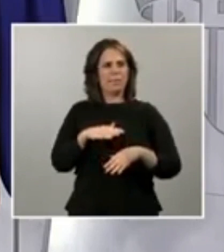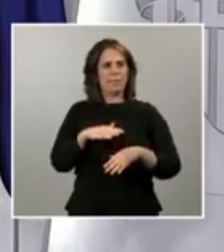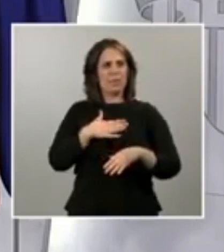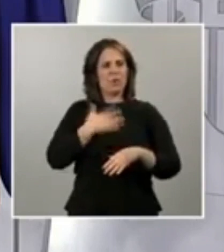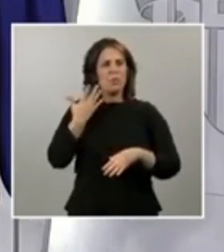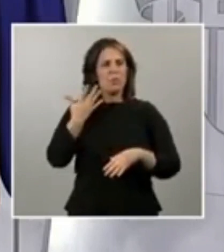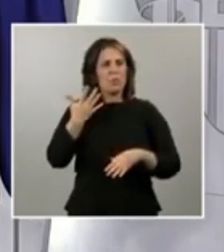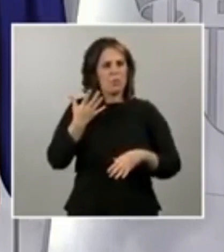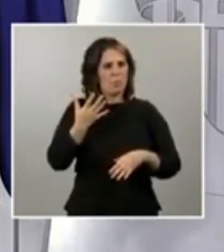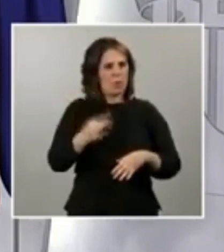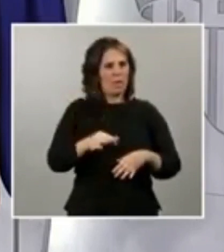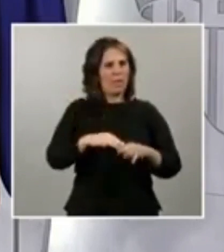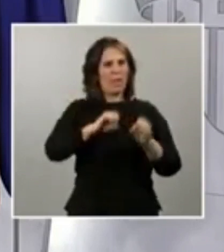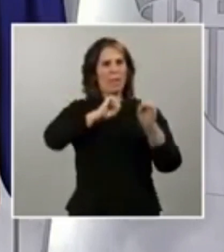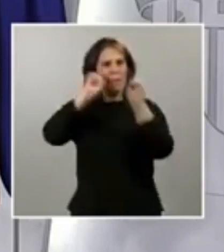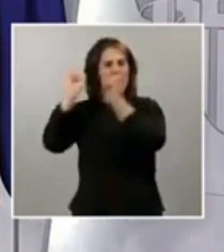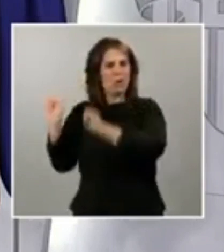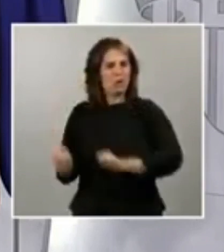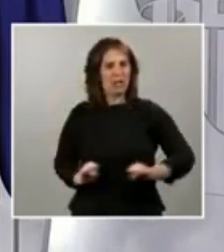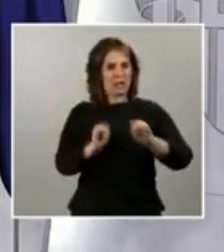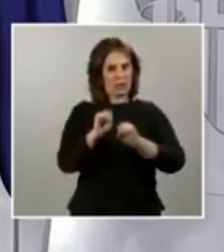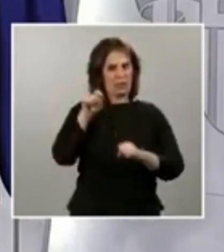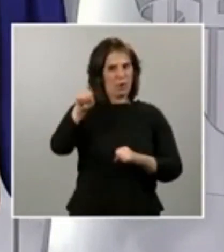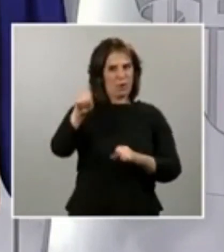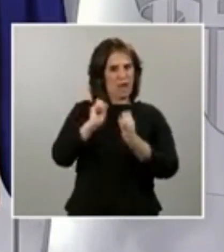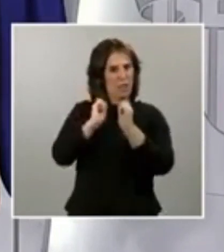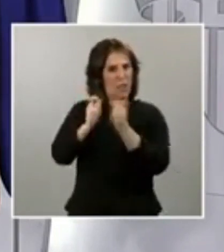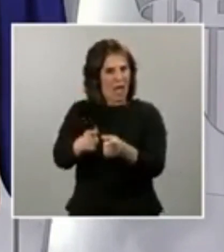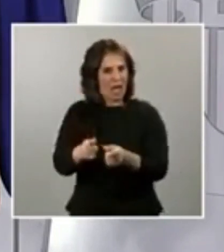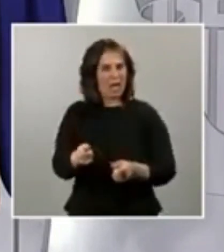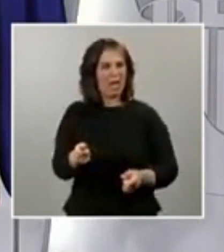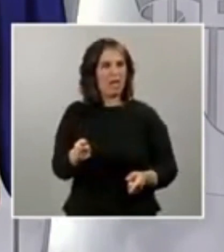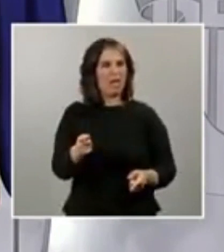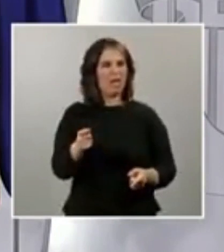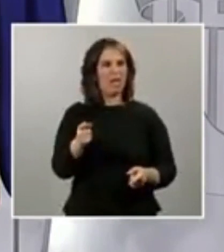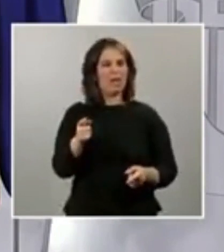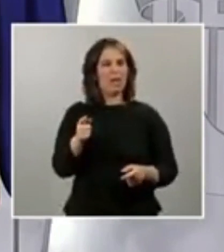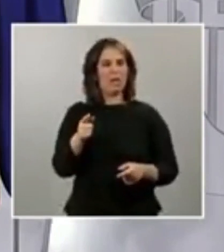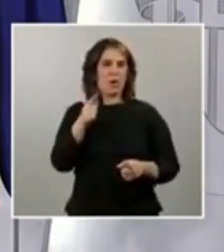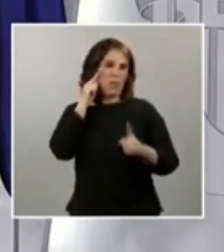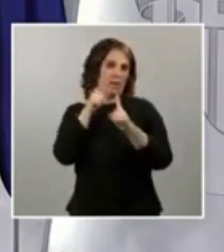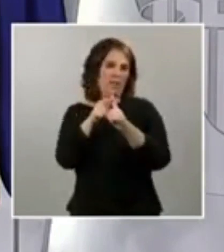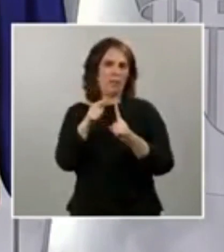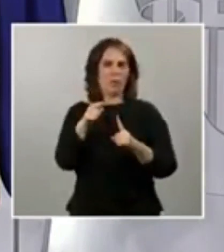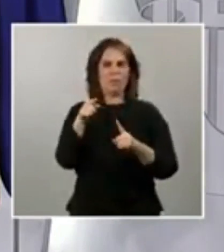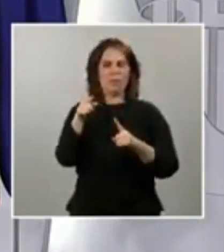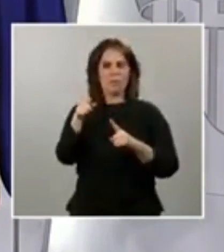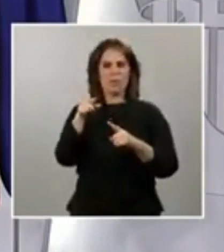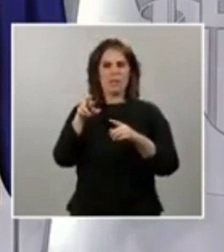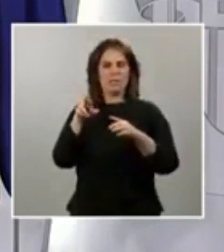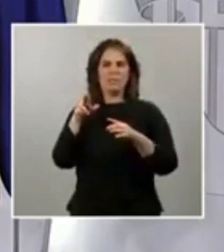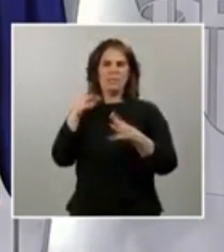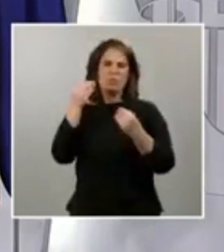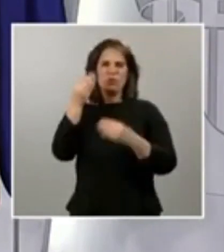esta primera línea de defensa contra el virus y no tengamos escenas de recursos ante los tribunales, cada